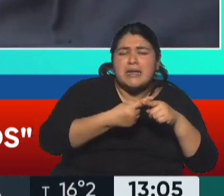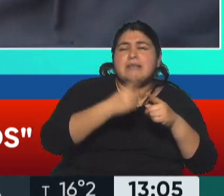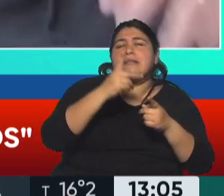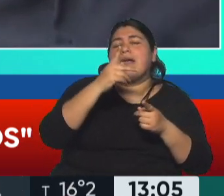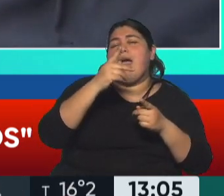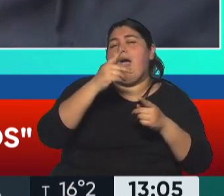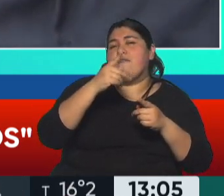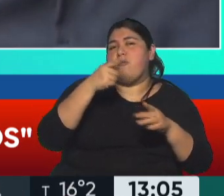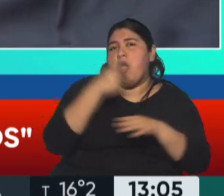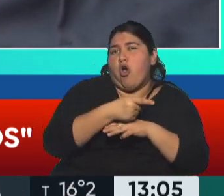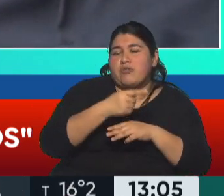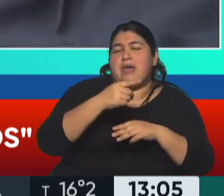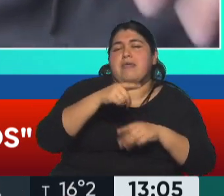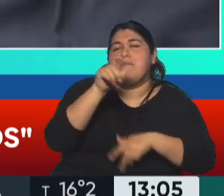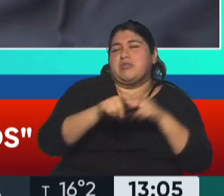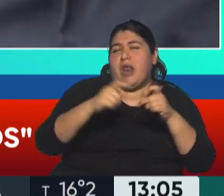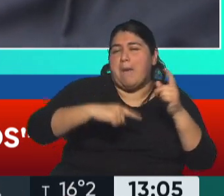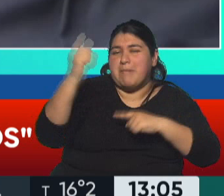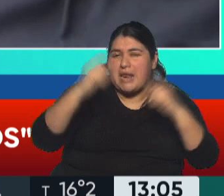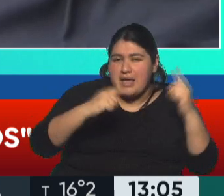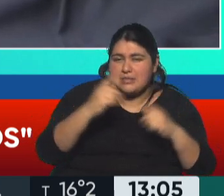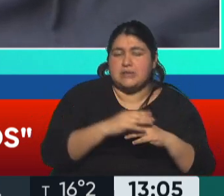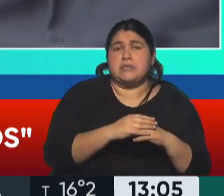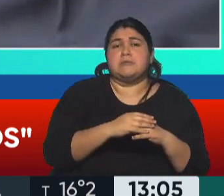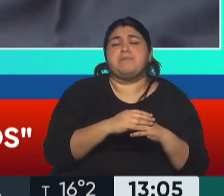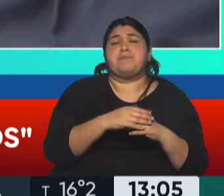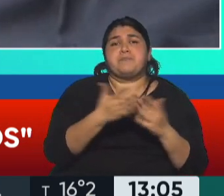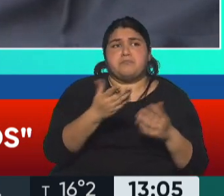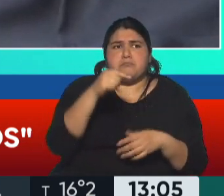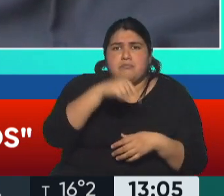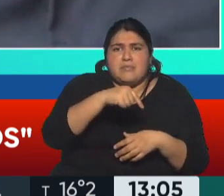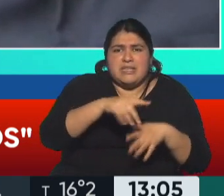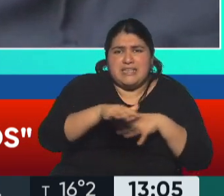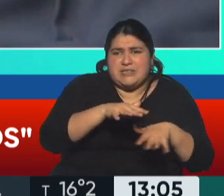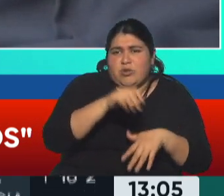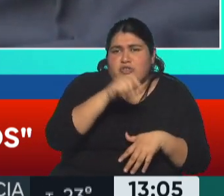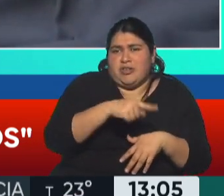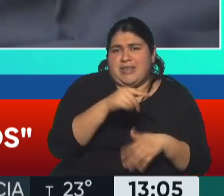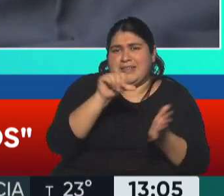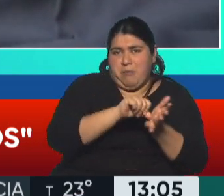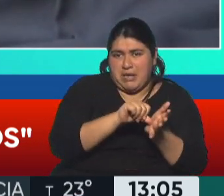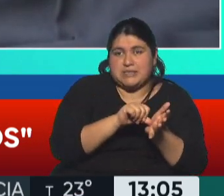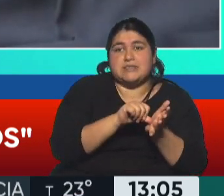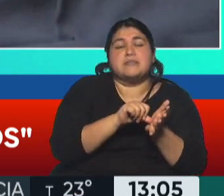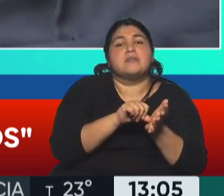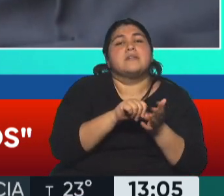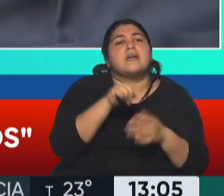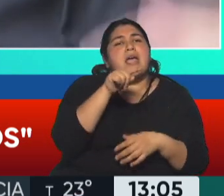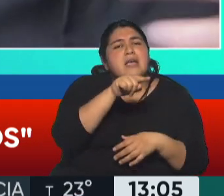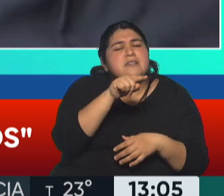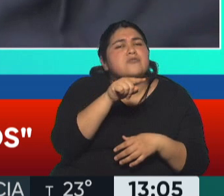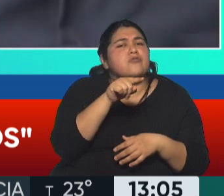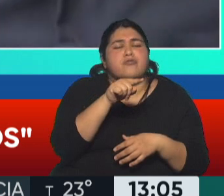que repite cosas que existían anteriormente en este país, en la historia de este país, eso nada más que